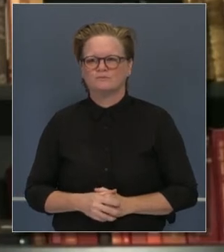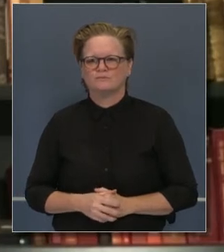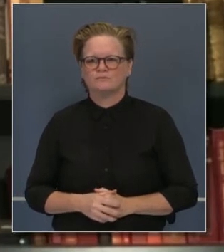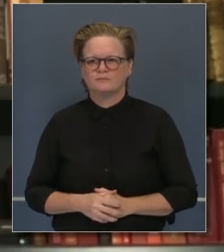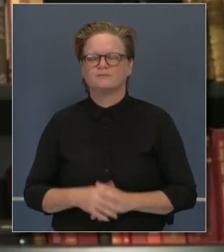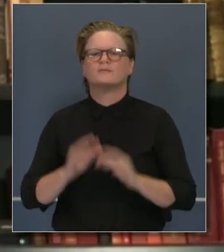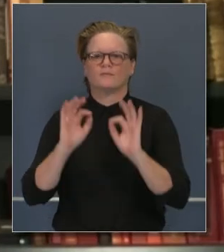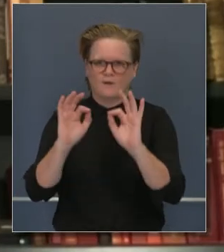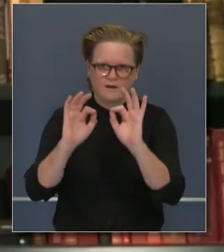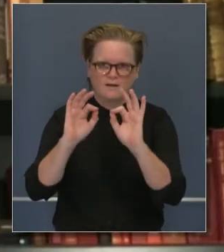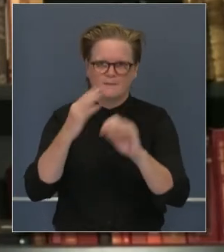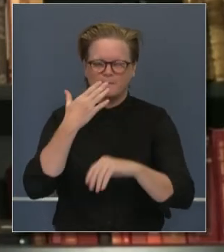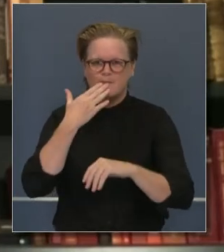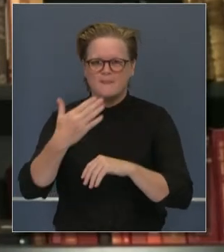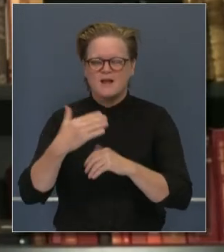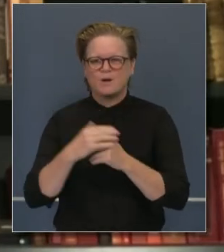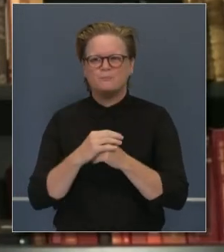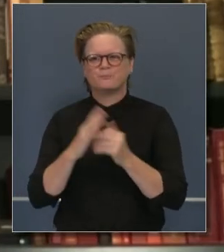Muchas gracias.